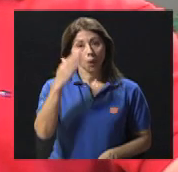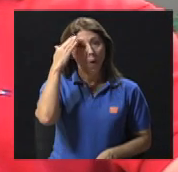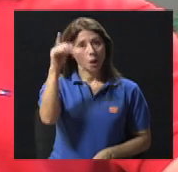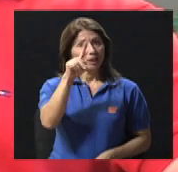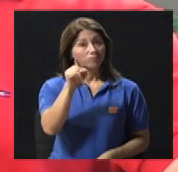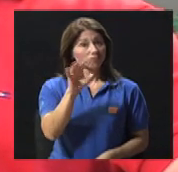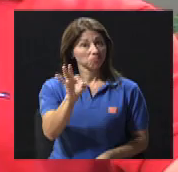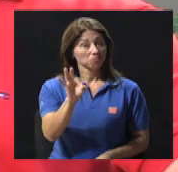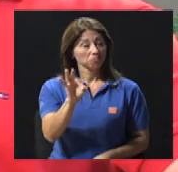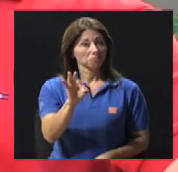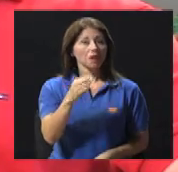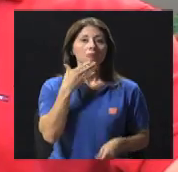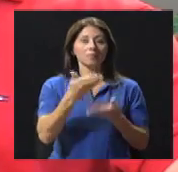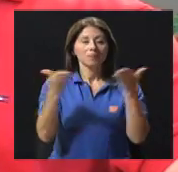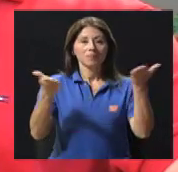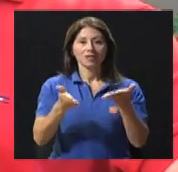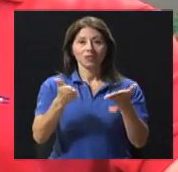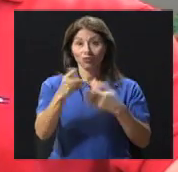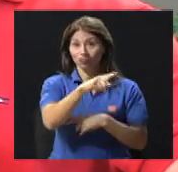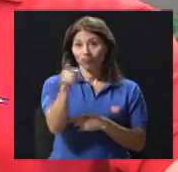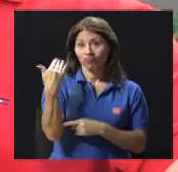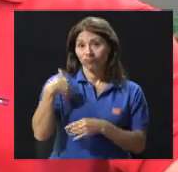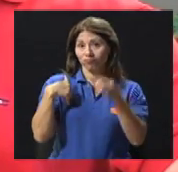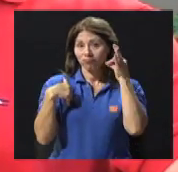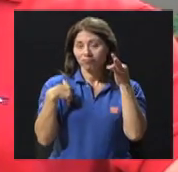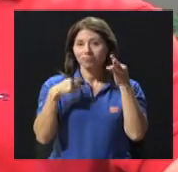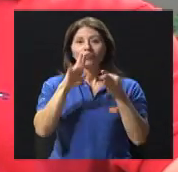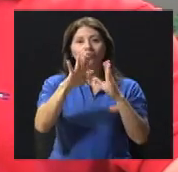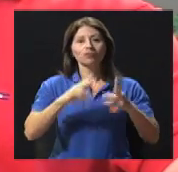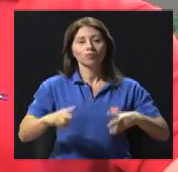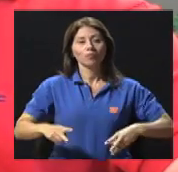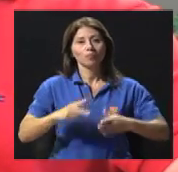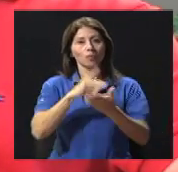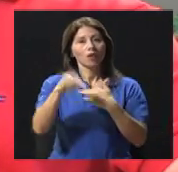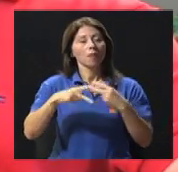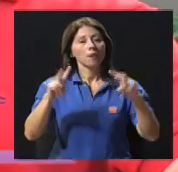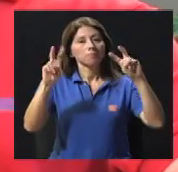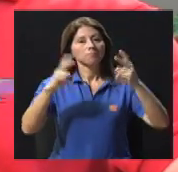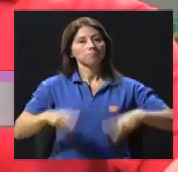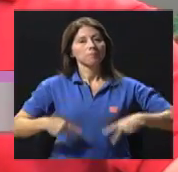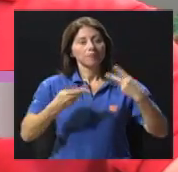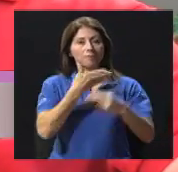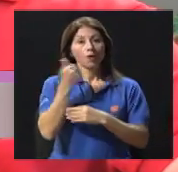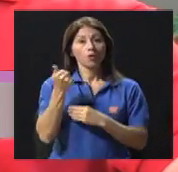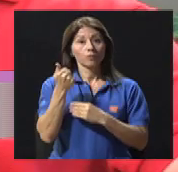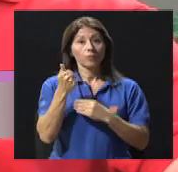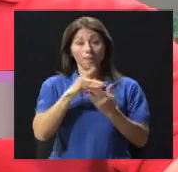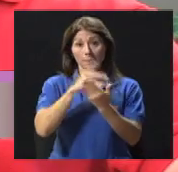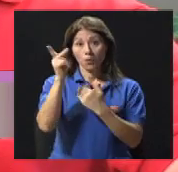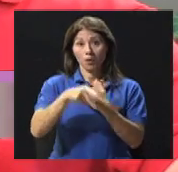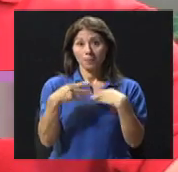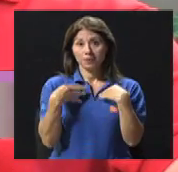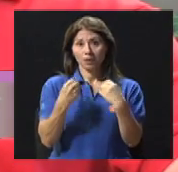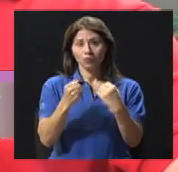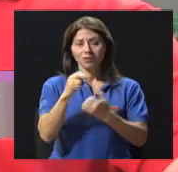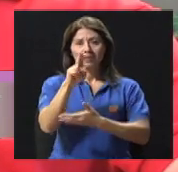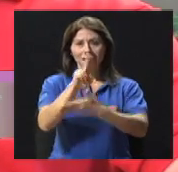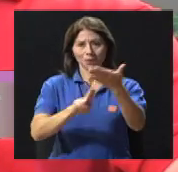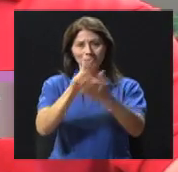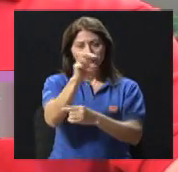Hola, ¿qué tal? Bienvenidos y bienvenidas a su programa Vivir Mejor, la telerevista de salud de la Universidad de Costa Rica.